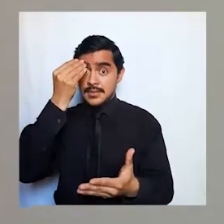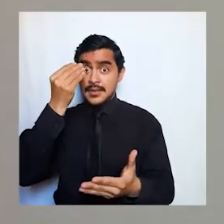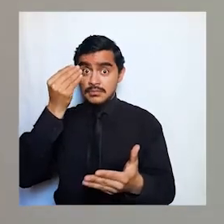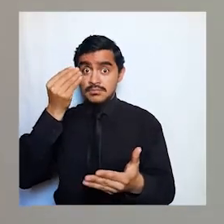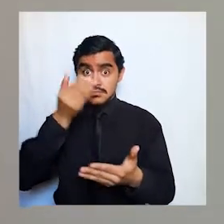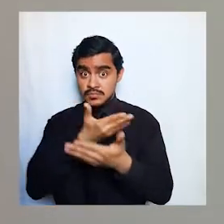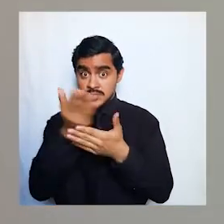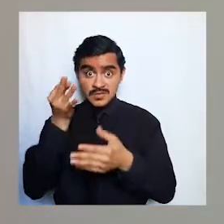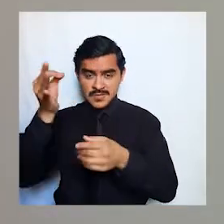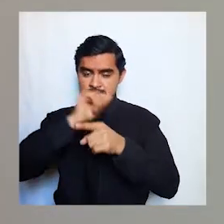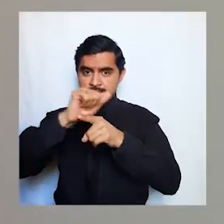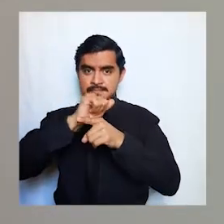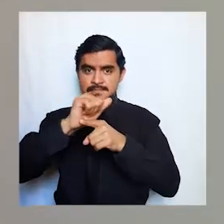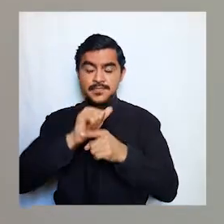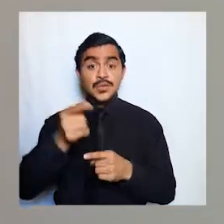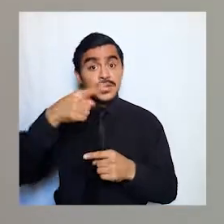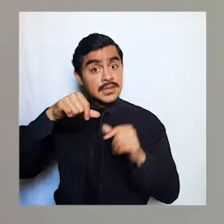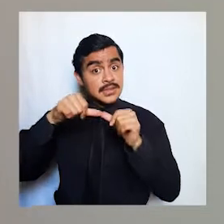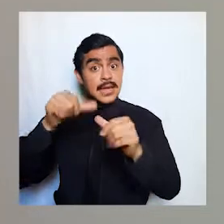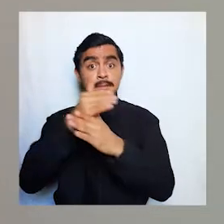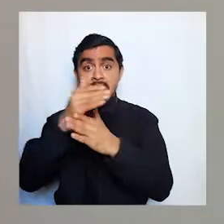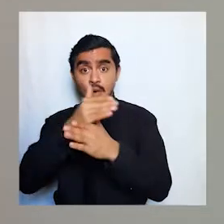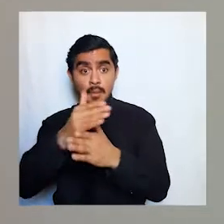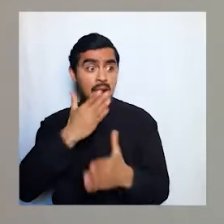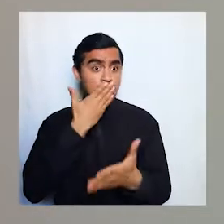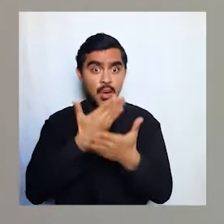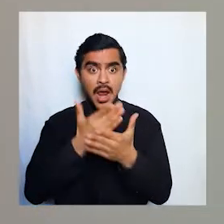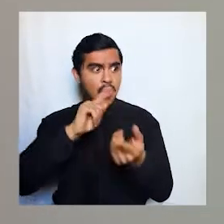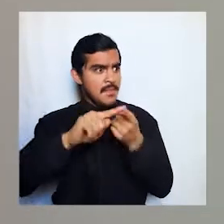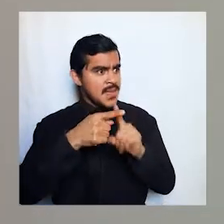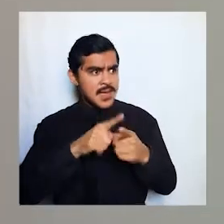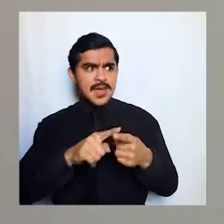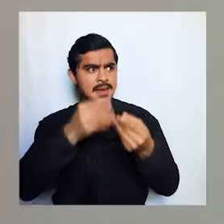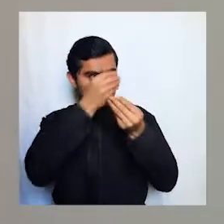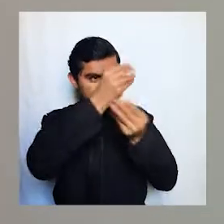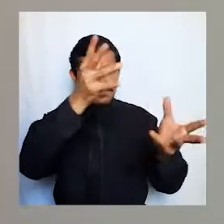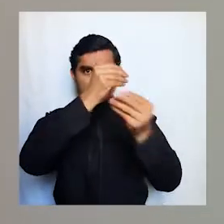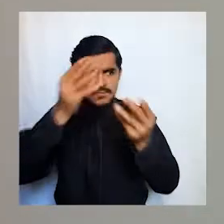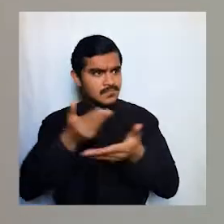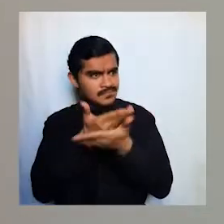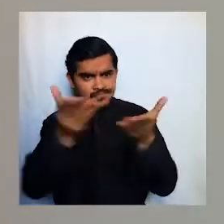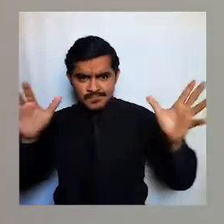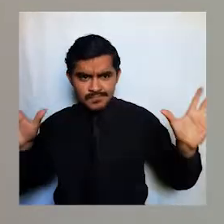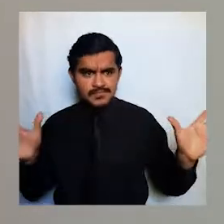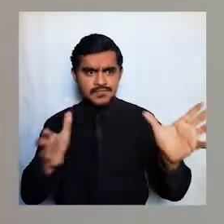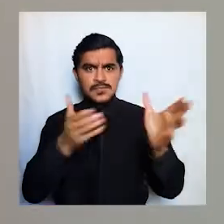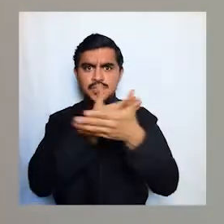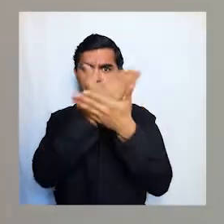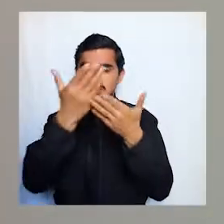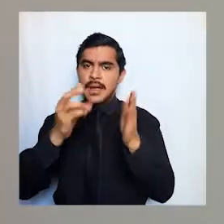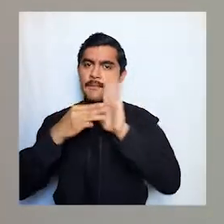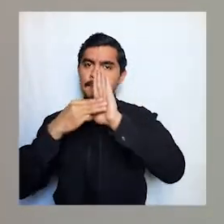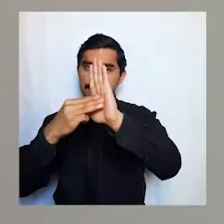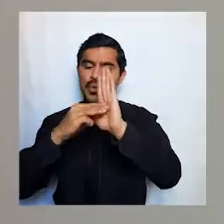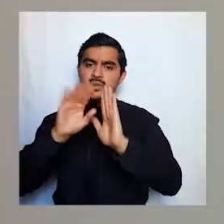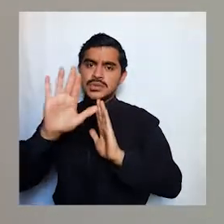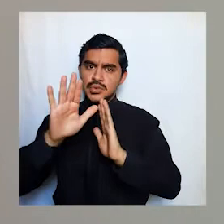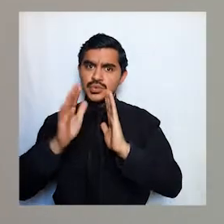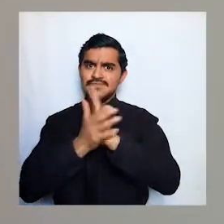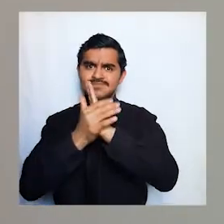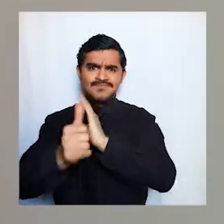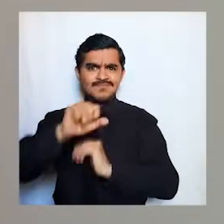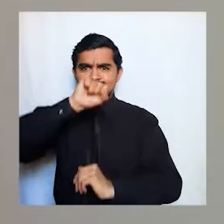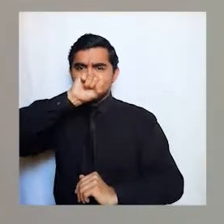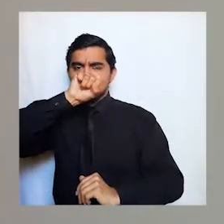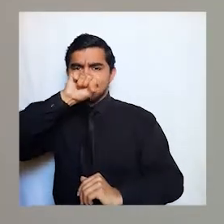en práctica siempre compartan todo lo bueno con sus amigos incentivenlos a que ellos también muestren lo que les